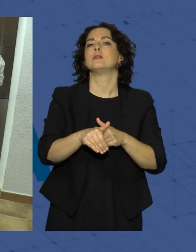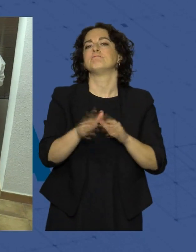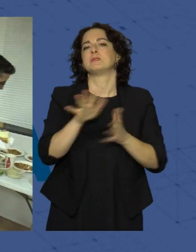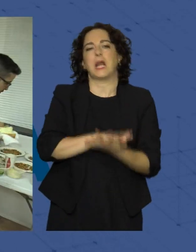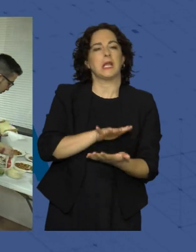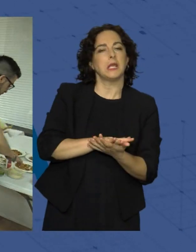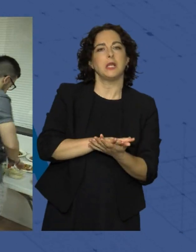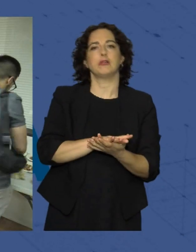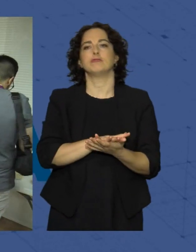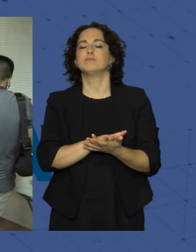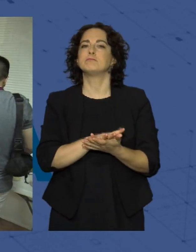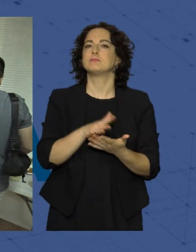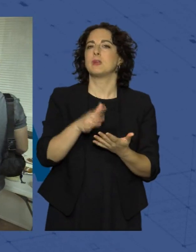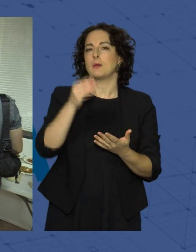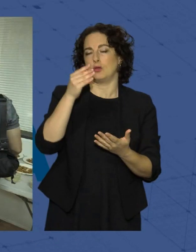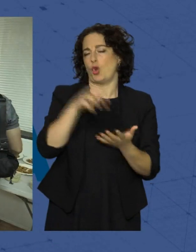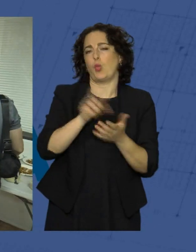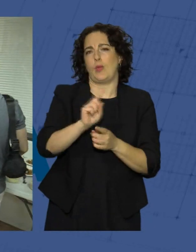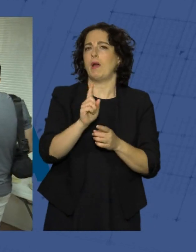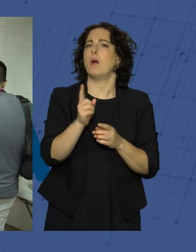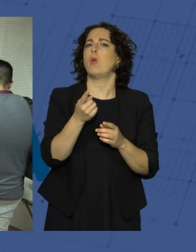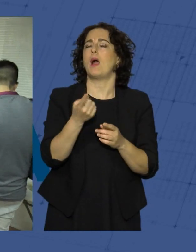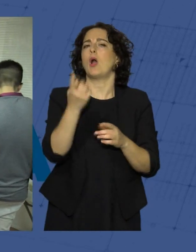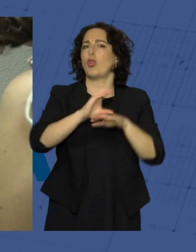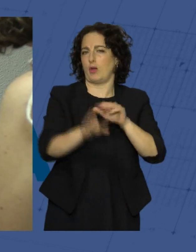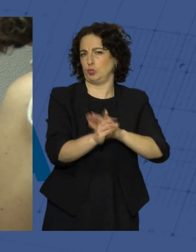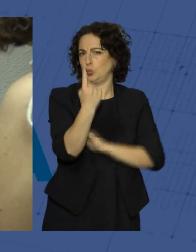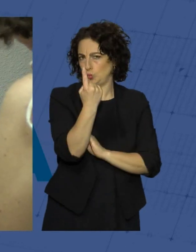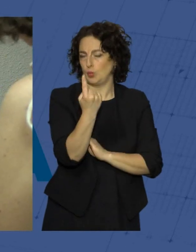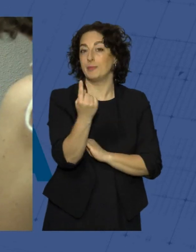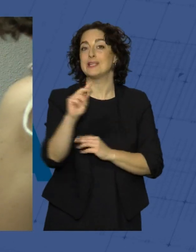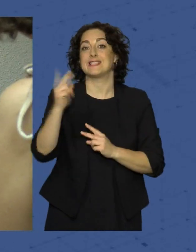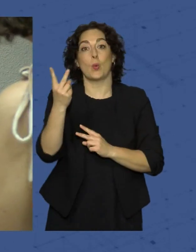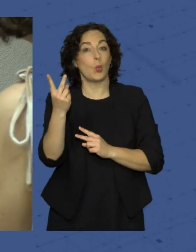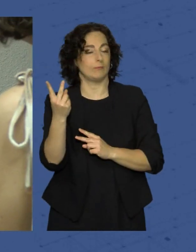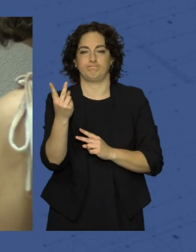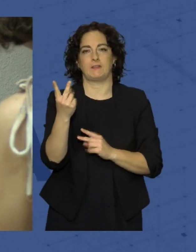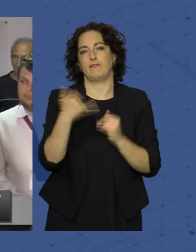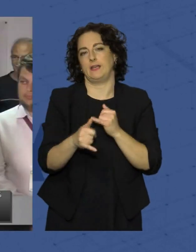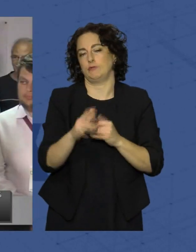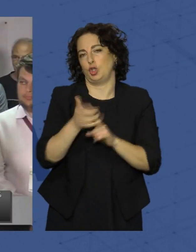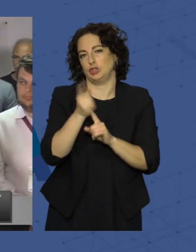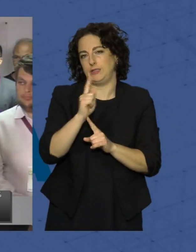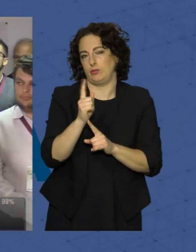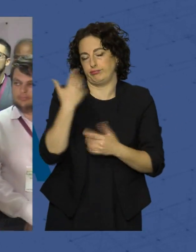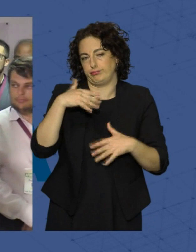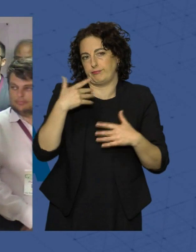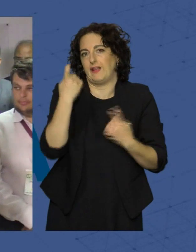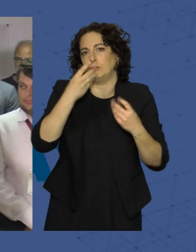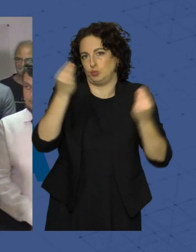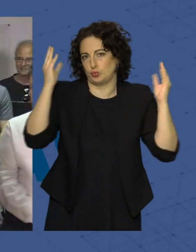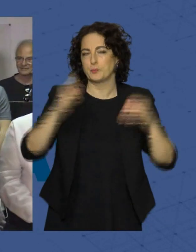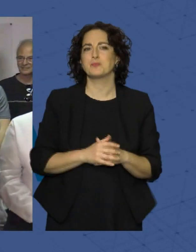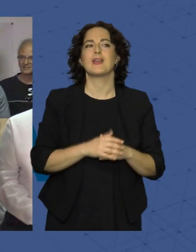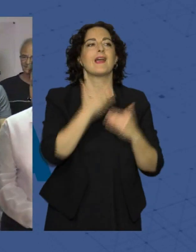nunca se dudó en mantener el escaño, pero no hubo alegría. El segundo concejal se quedó muy lejos. Lo primero agradecer a los 4